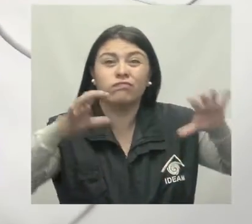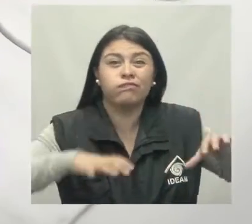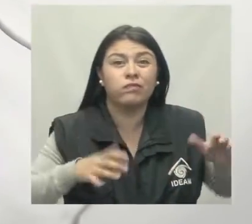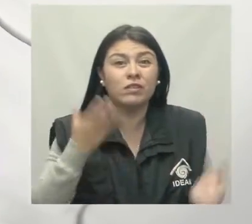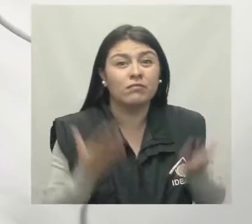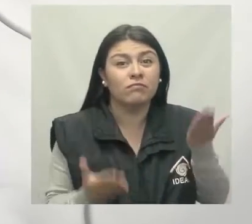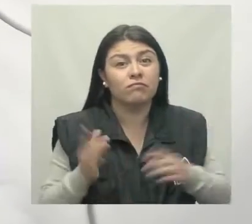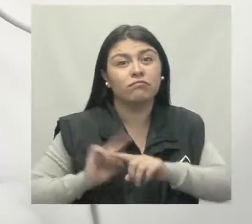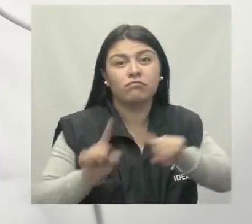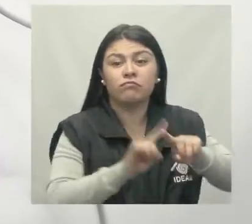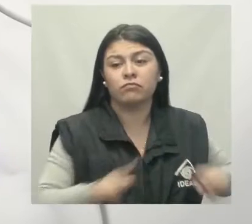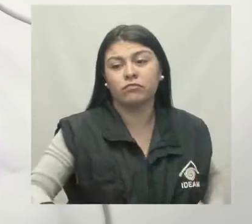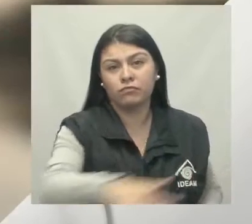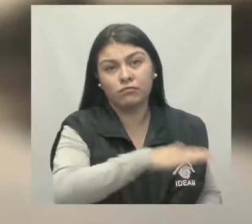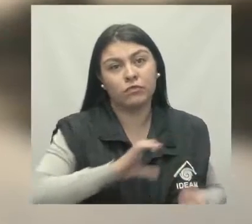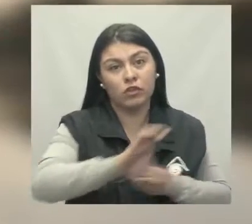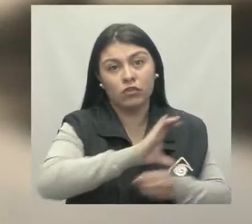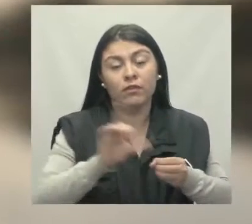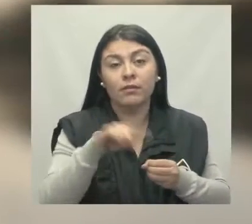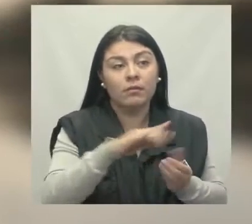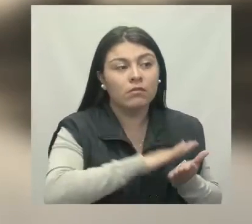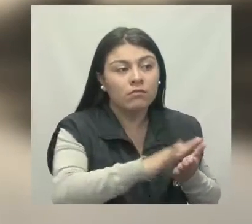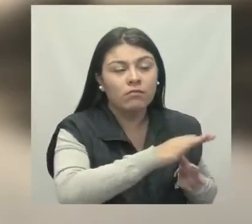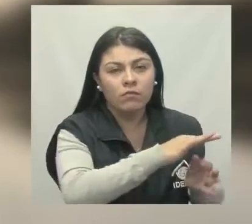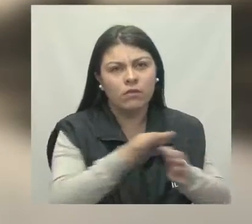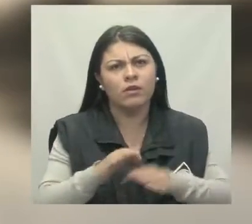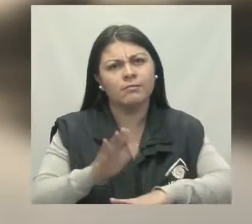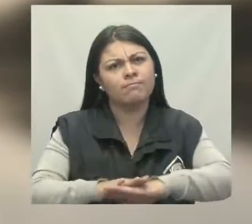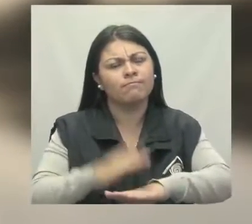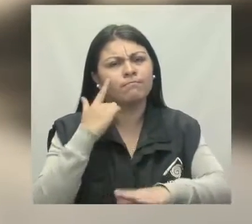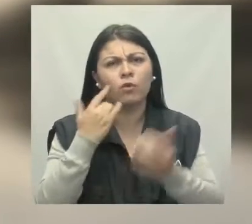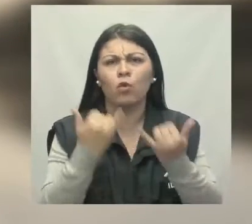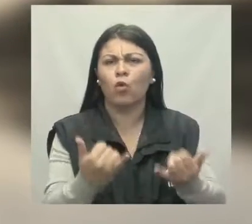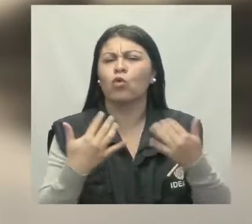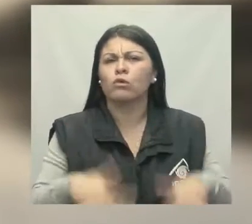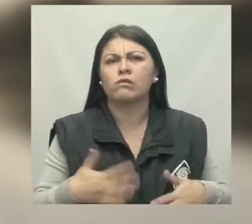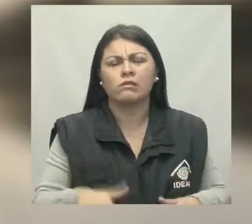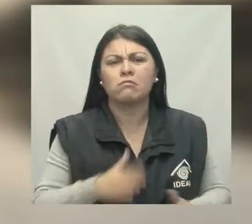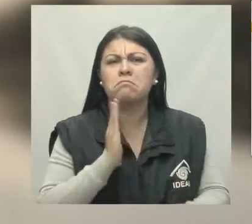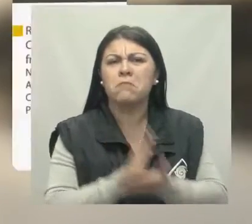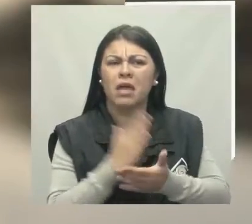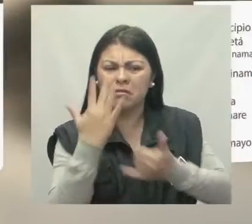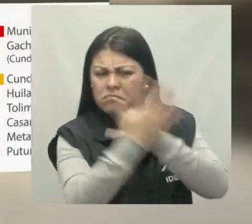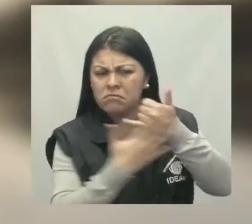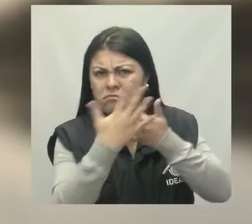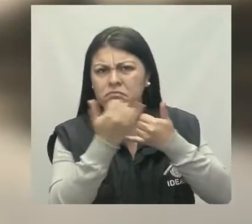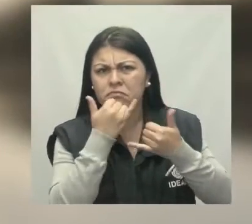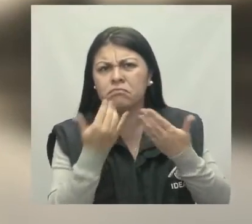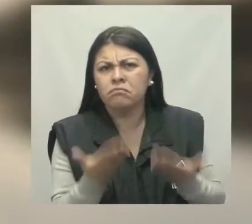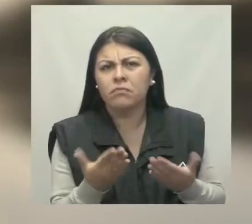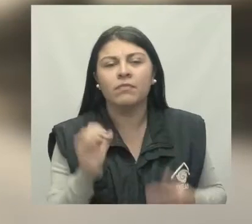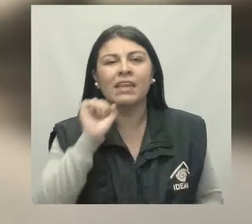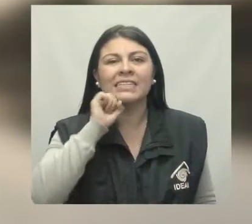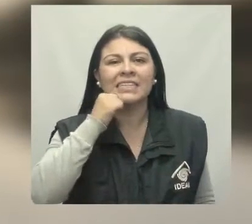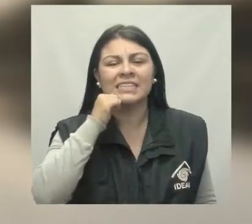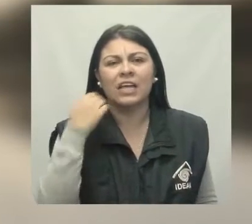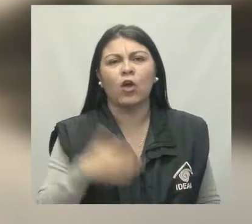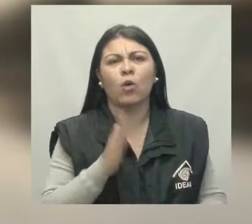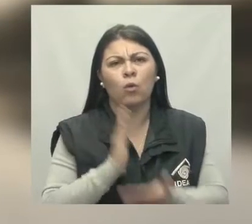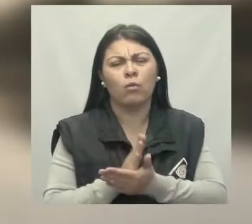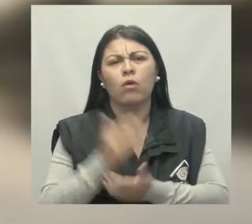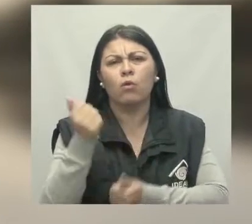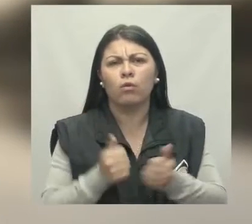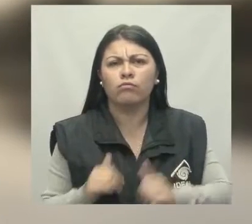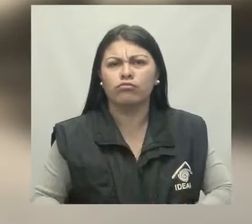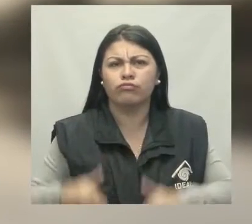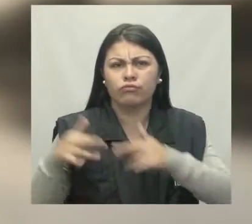diferentes sectores de la ciudad y la sabana. Mucha atención a las principales alertas para hoy a nivel nacional. Alerta naranja por crecientes registradas